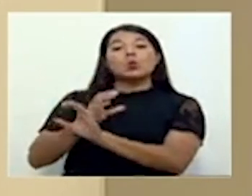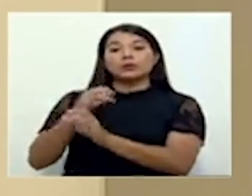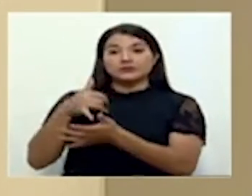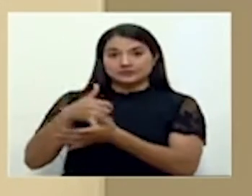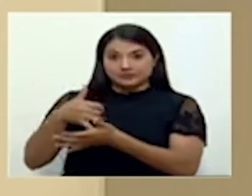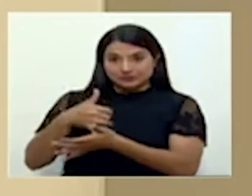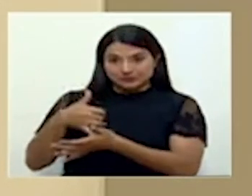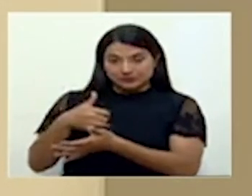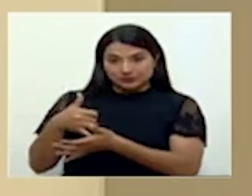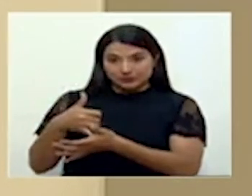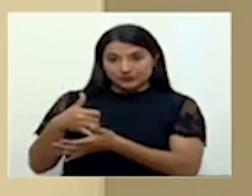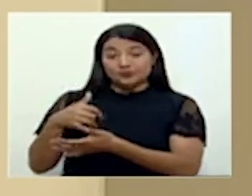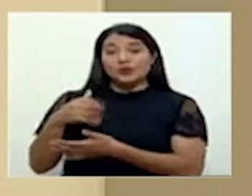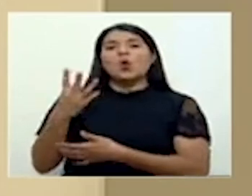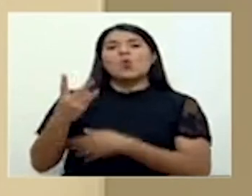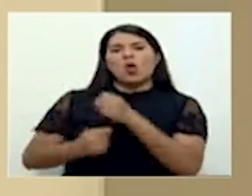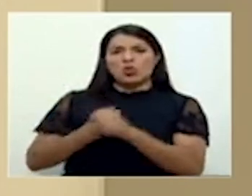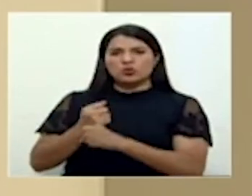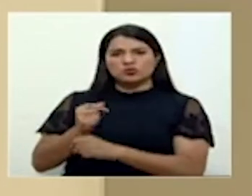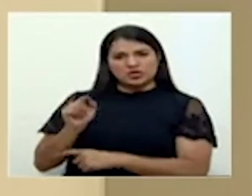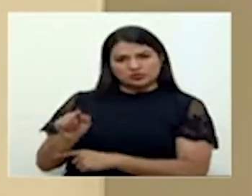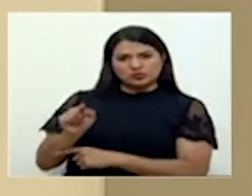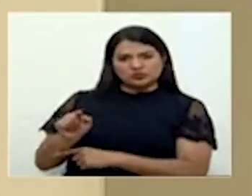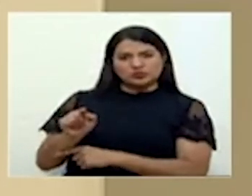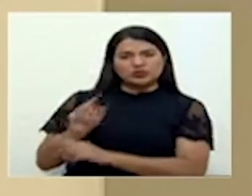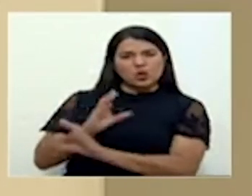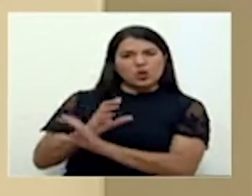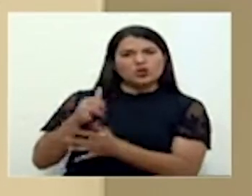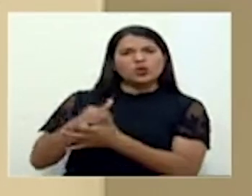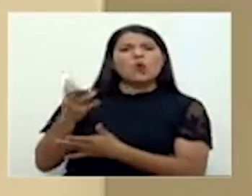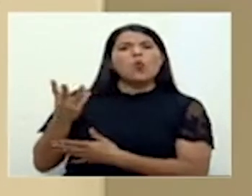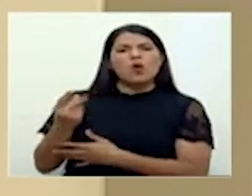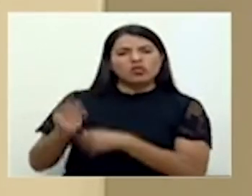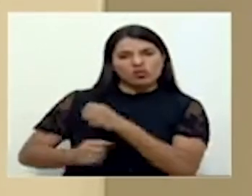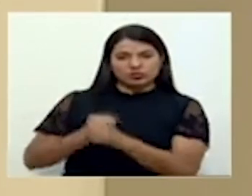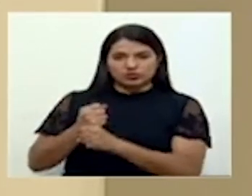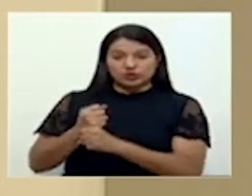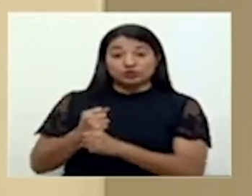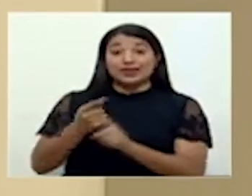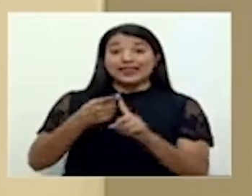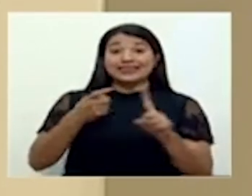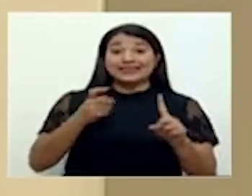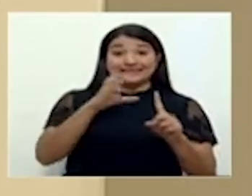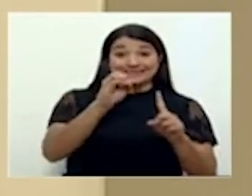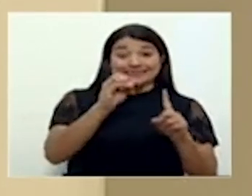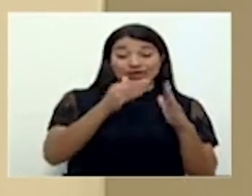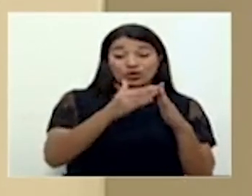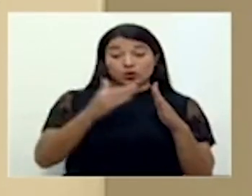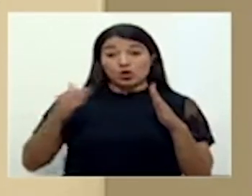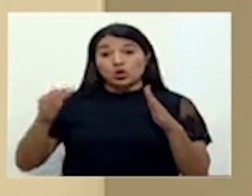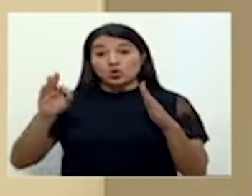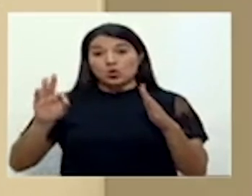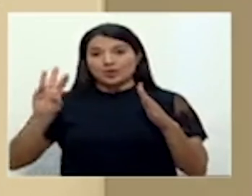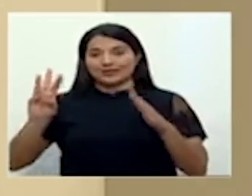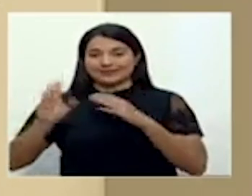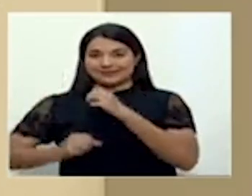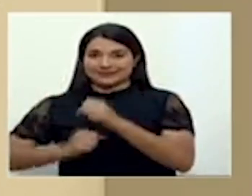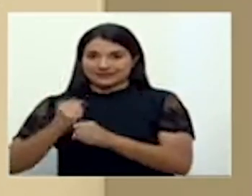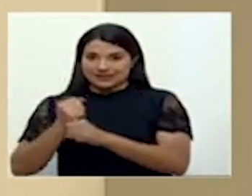intensivos y el rango de edad de estas personas que están en cuidados intensivos va desde los 0 hasta los 96 años.